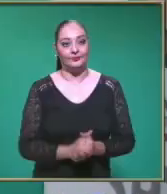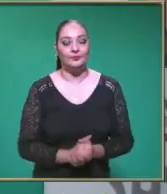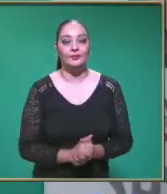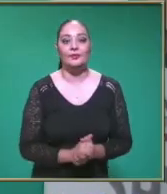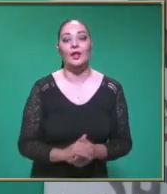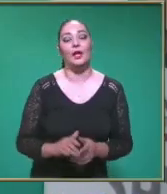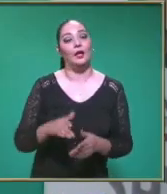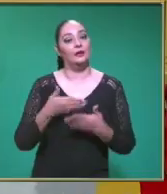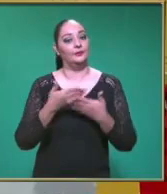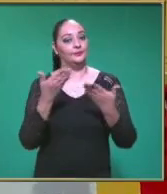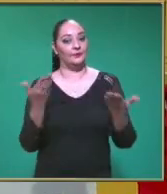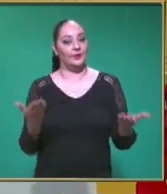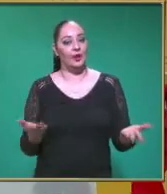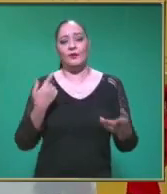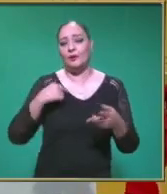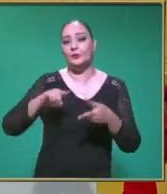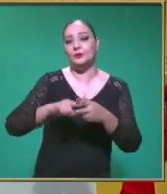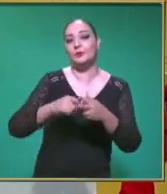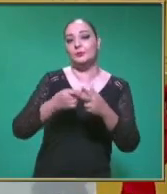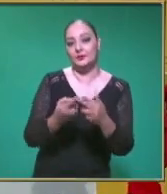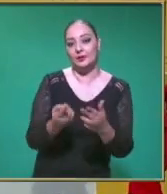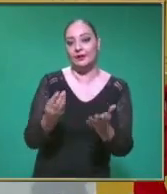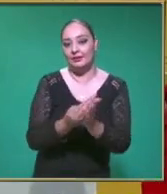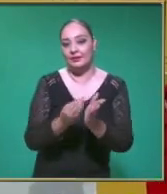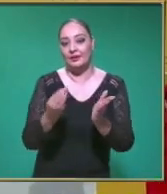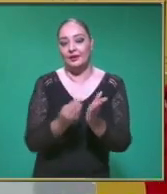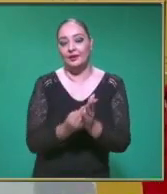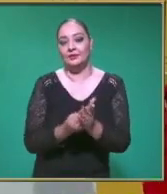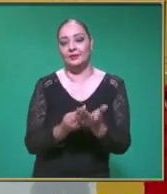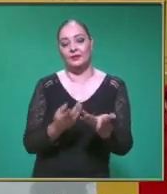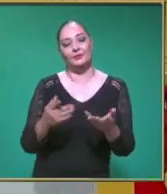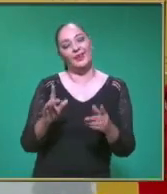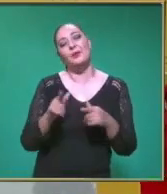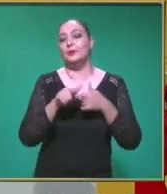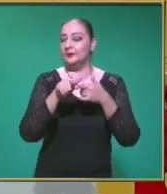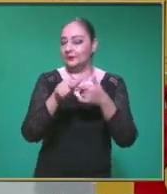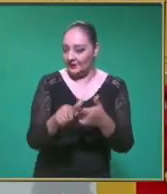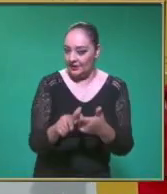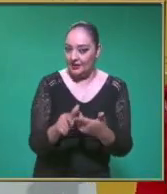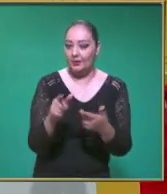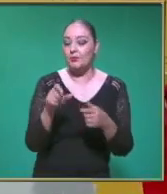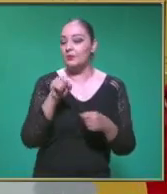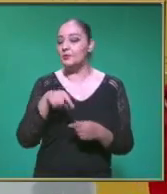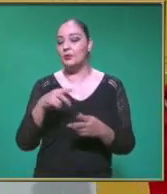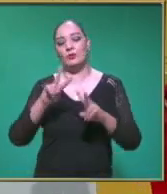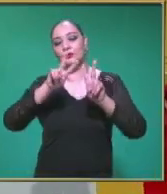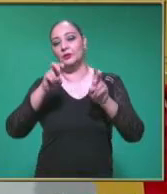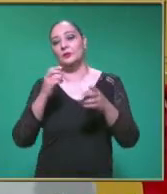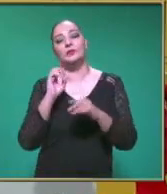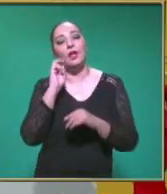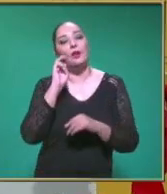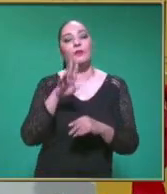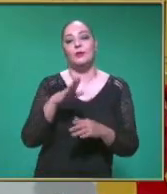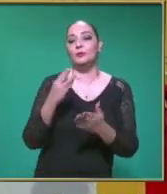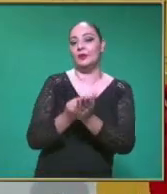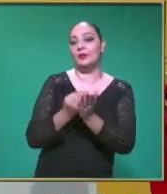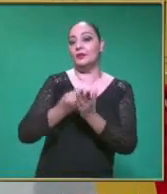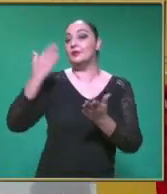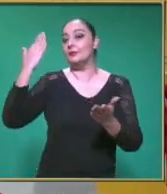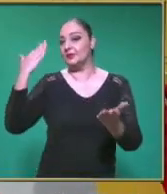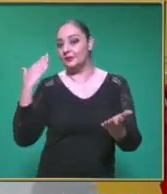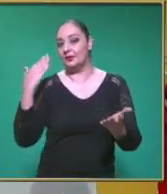Muy bien, bueno vamos a, pues es una continuación verdad maestra De lo que hemos estado viendo en la sesión anterior